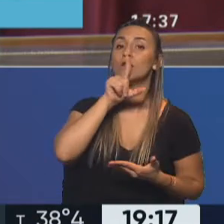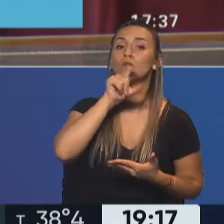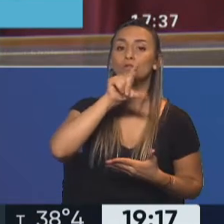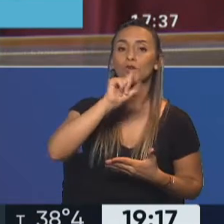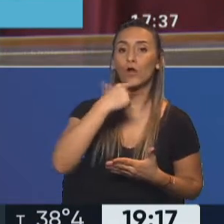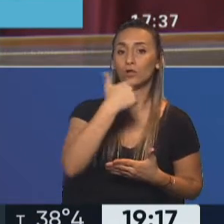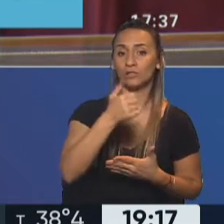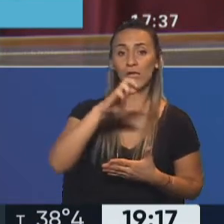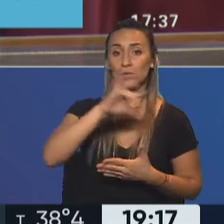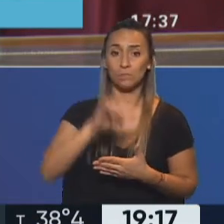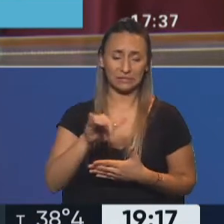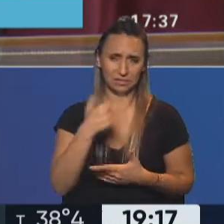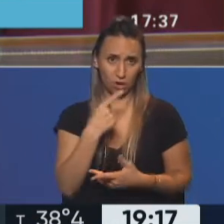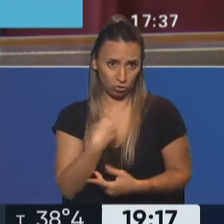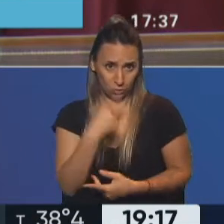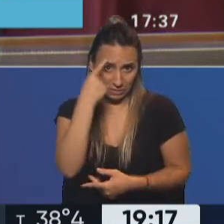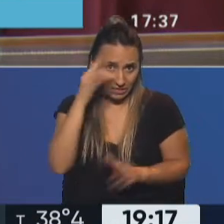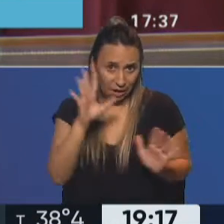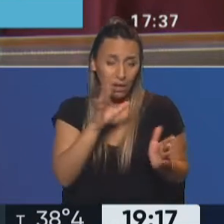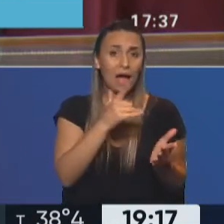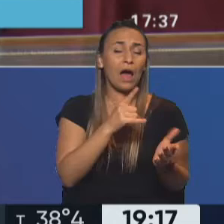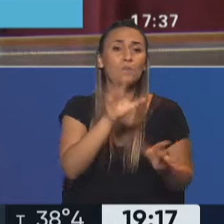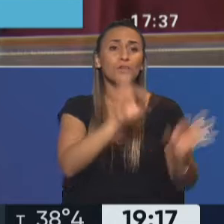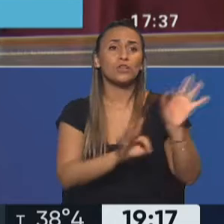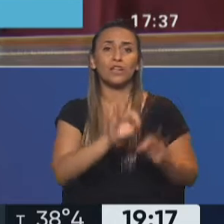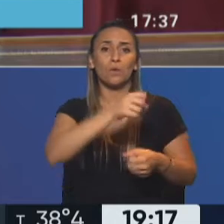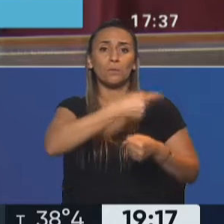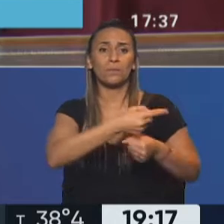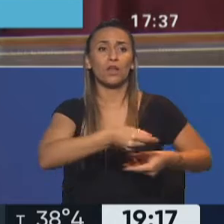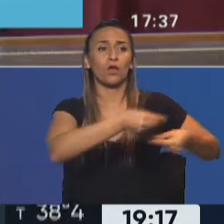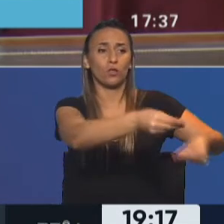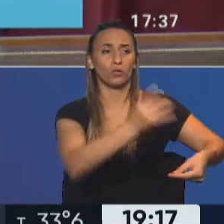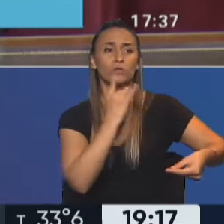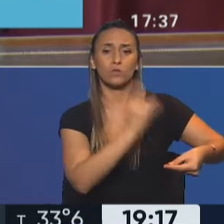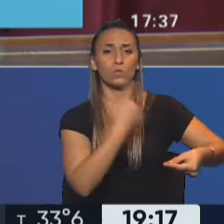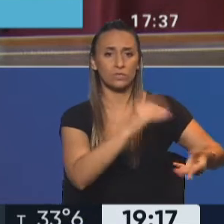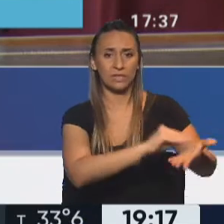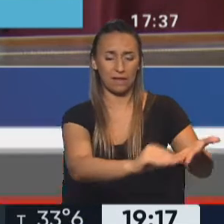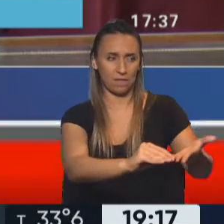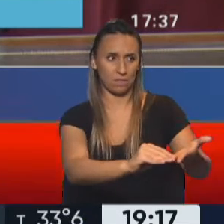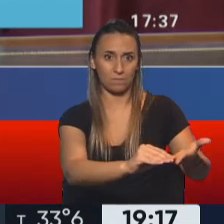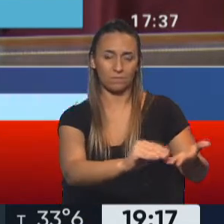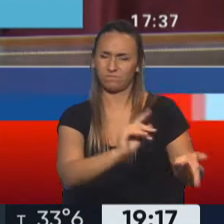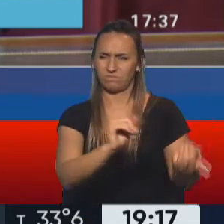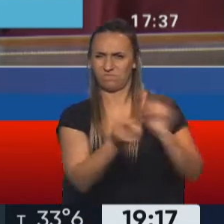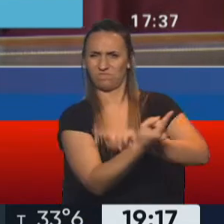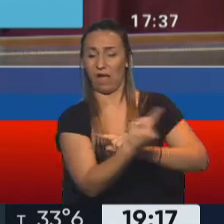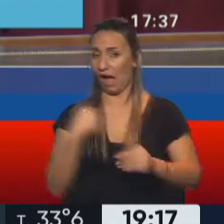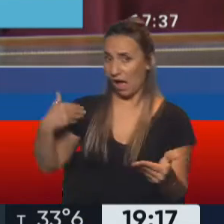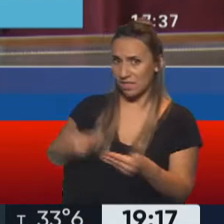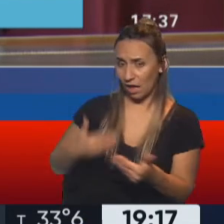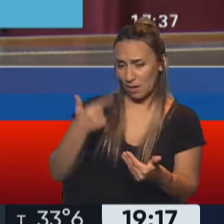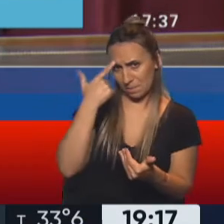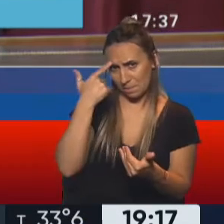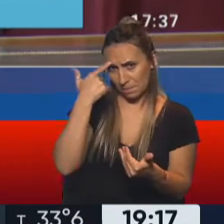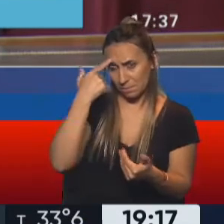en las últimas horas que ella tenía entendido que el proyecto iba a ingresar por el Senado. Algo que va a contramano de lo que se especulaba hasta ahora, por lo menos